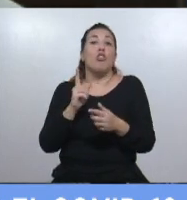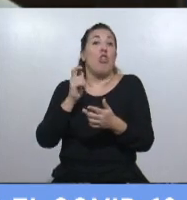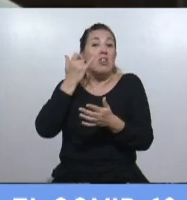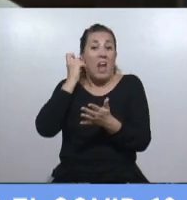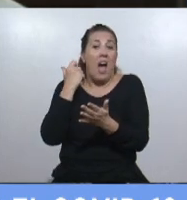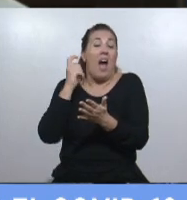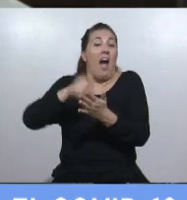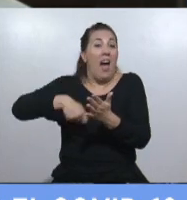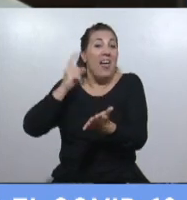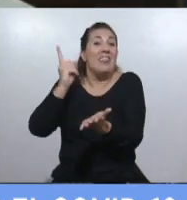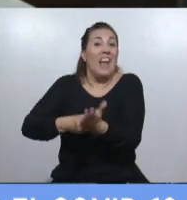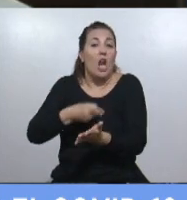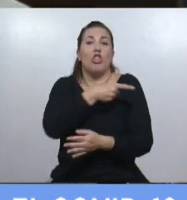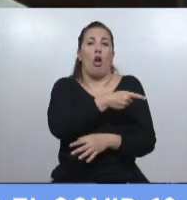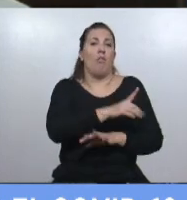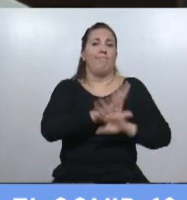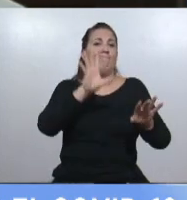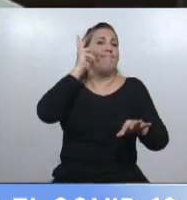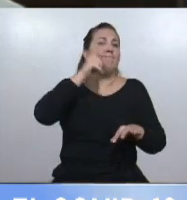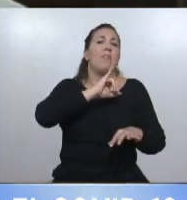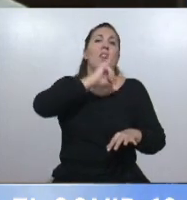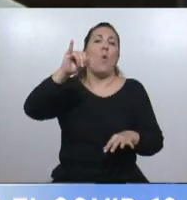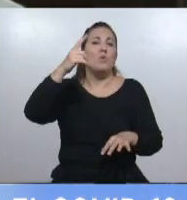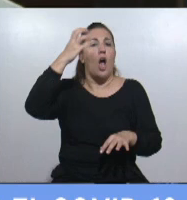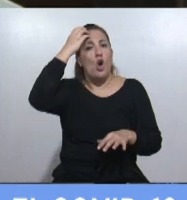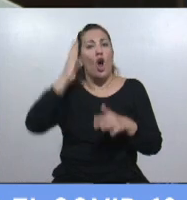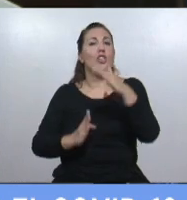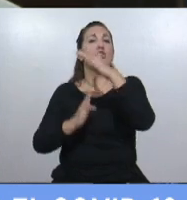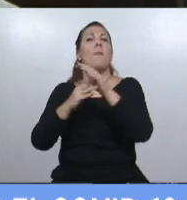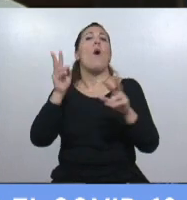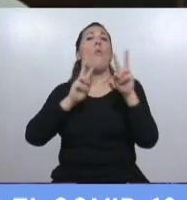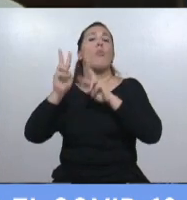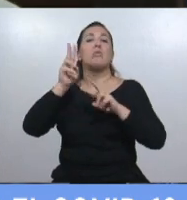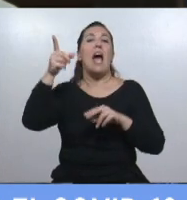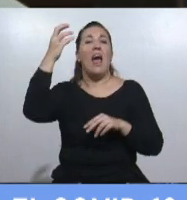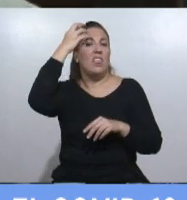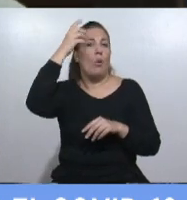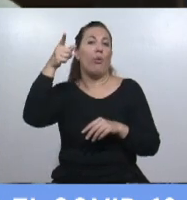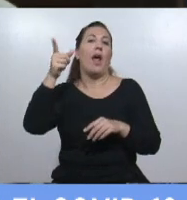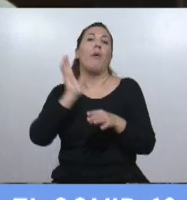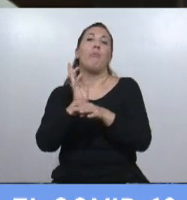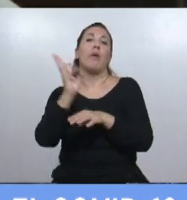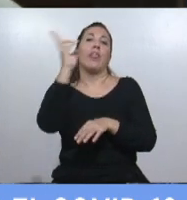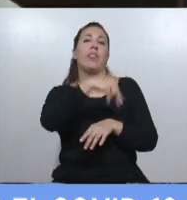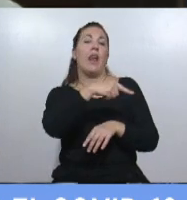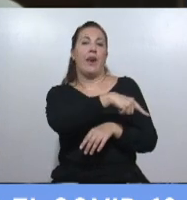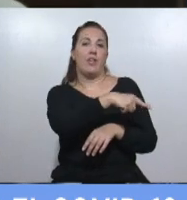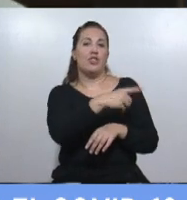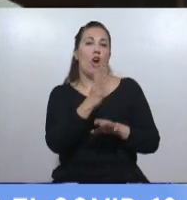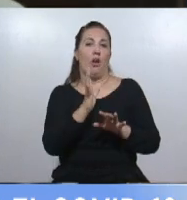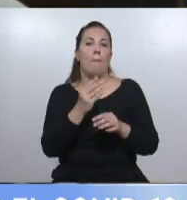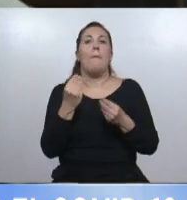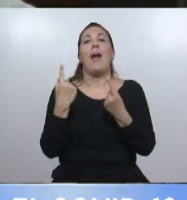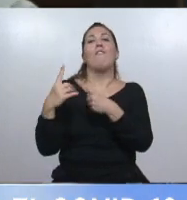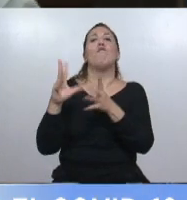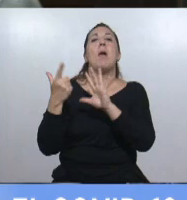a buscar que un tribunal le diera la razón para diferenciarse.